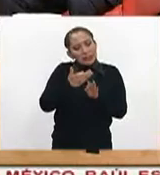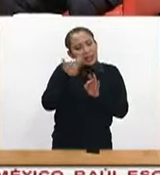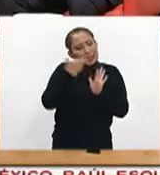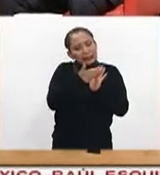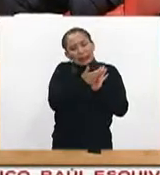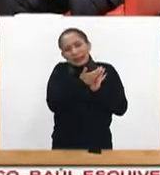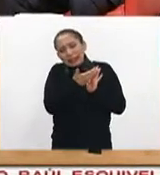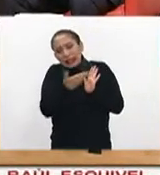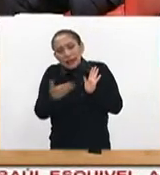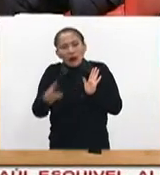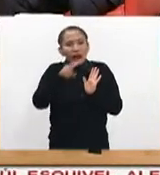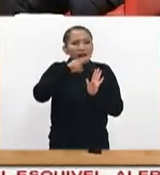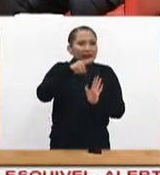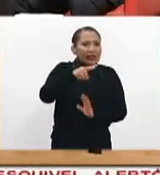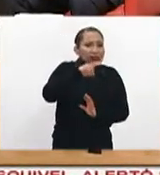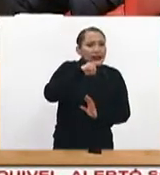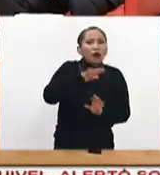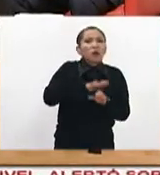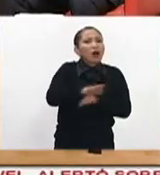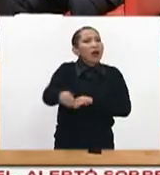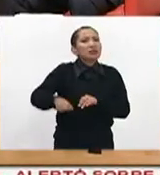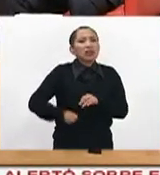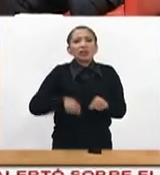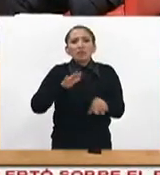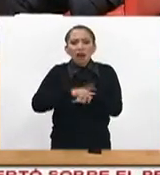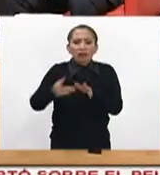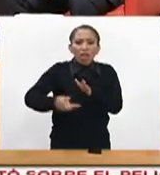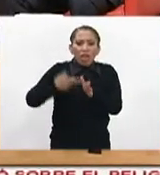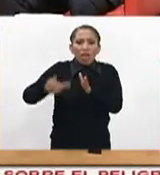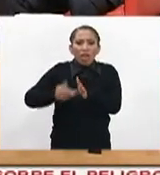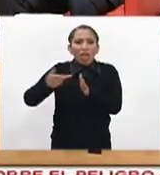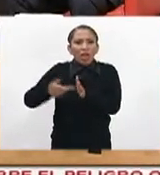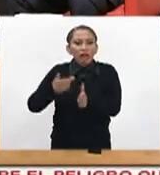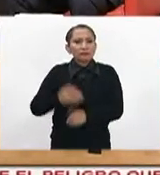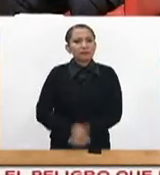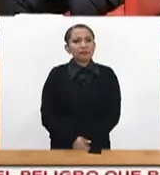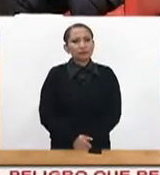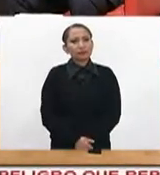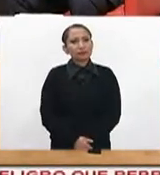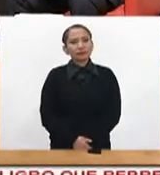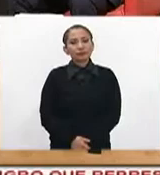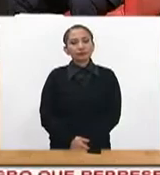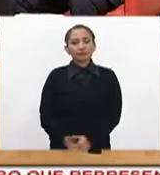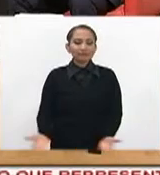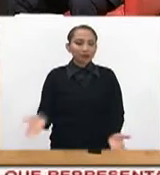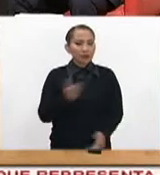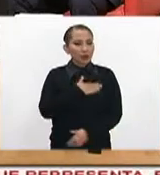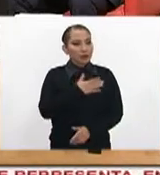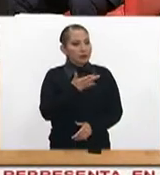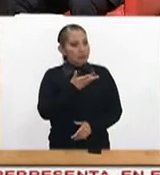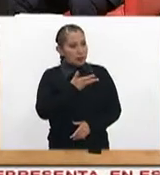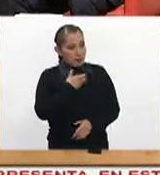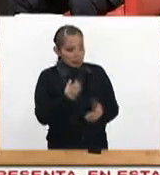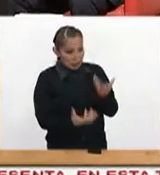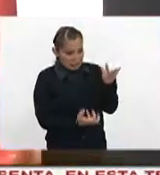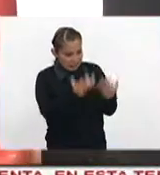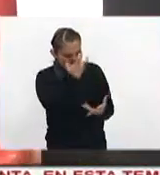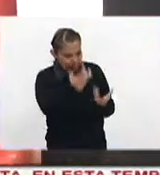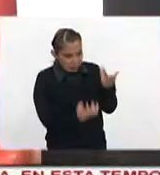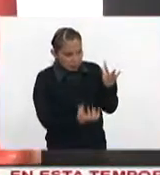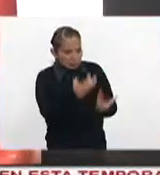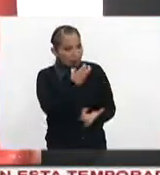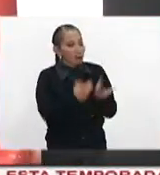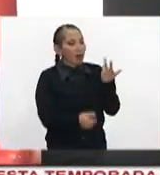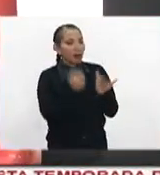de Navidad, ¿cuáles son los accidentes que se producen con mayor frecuencia? Bueno, tenemos los incendios, que